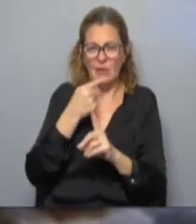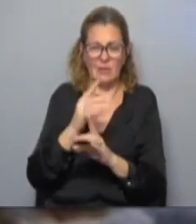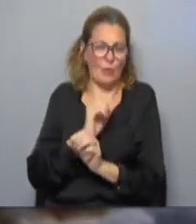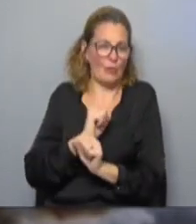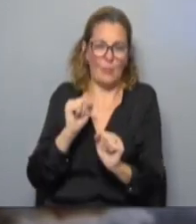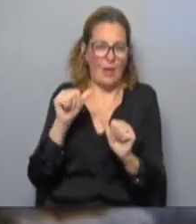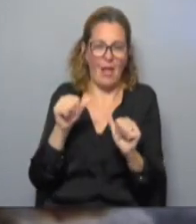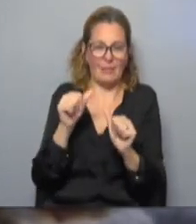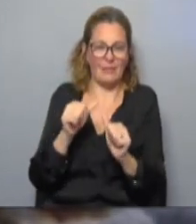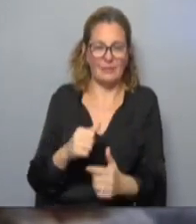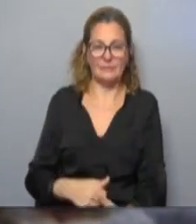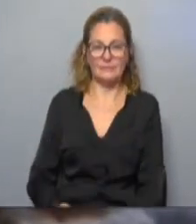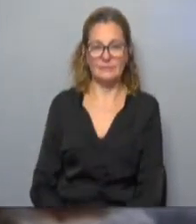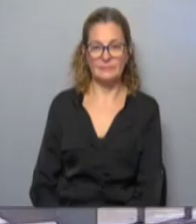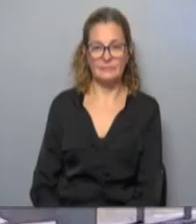inviable